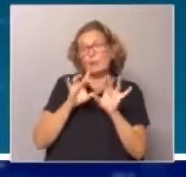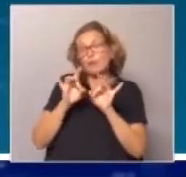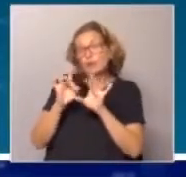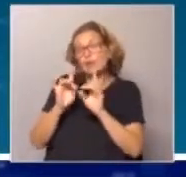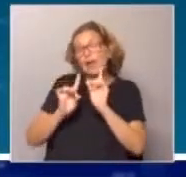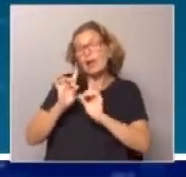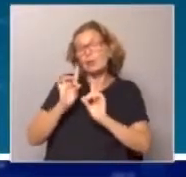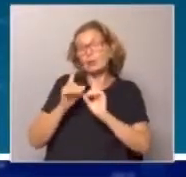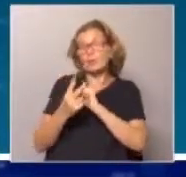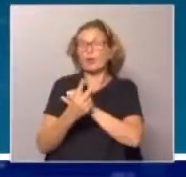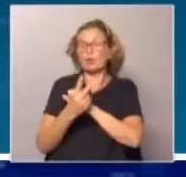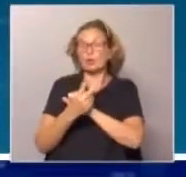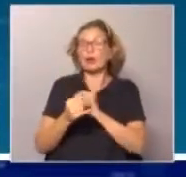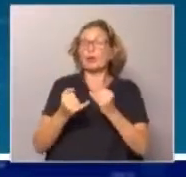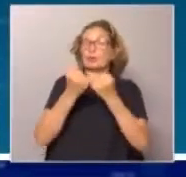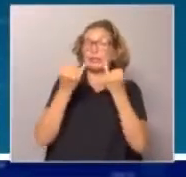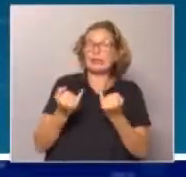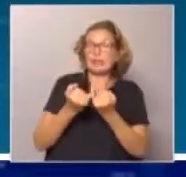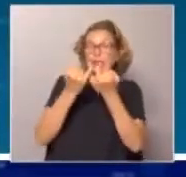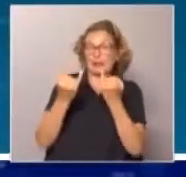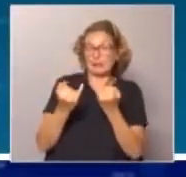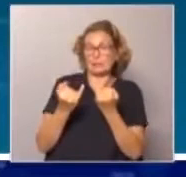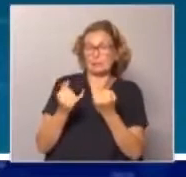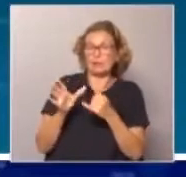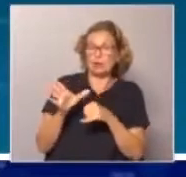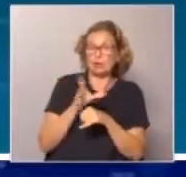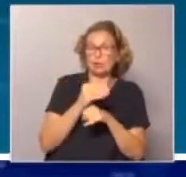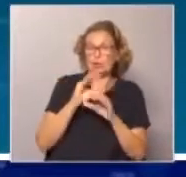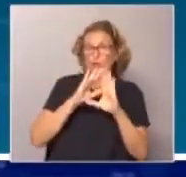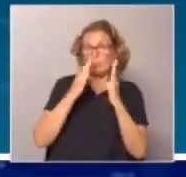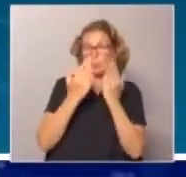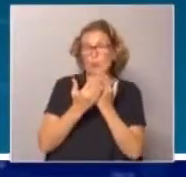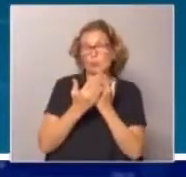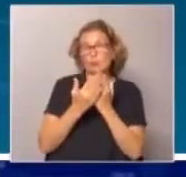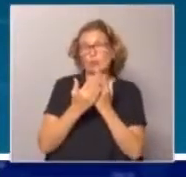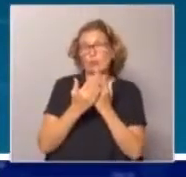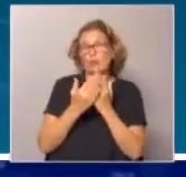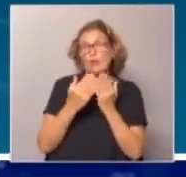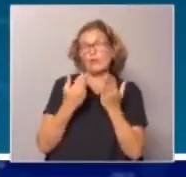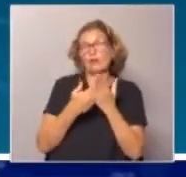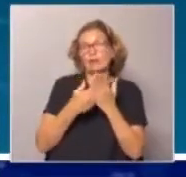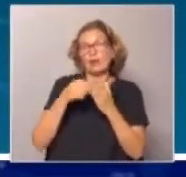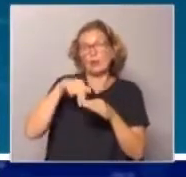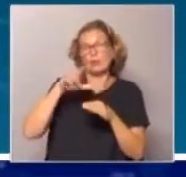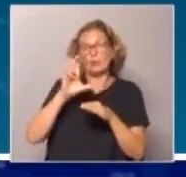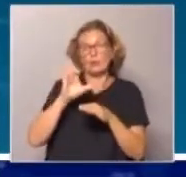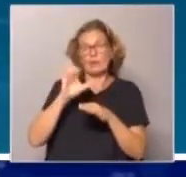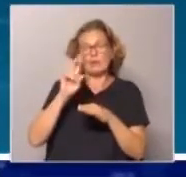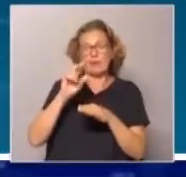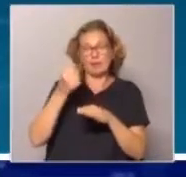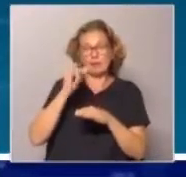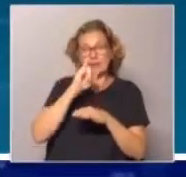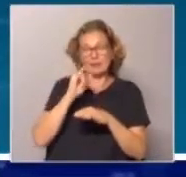que eran controlados periódicamente. En todo el mundo, salvo Nueva Zelanda, creo que es el único país que